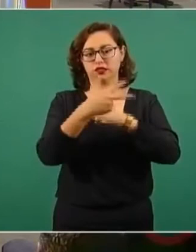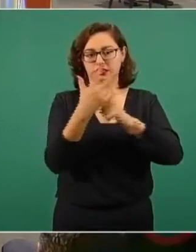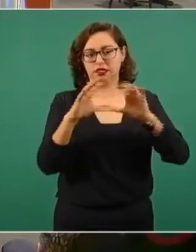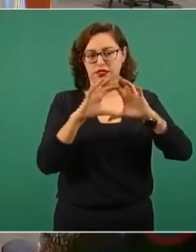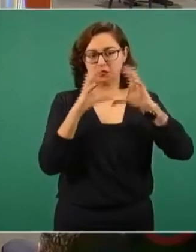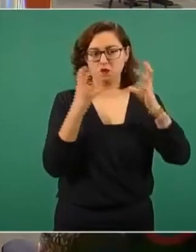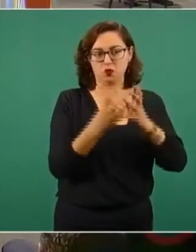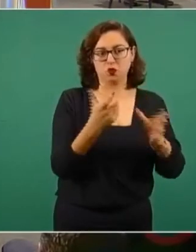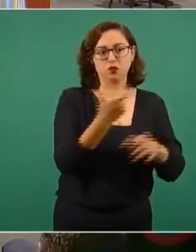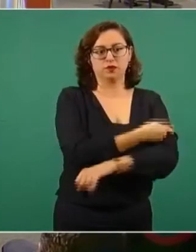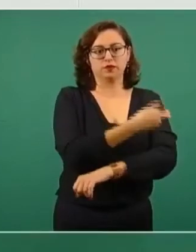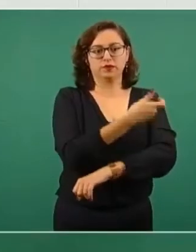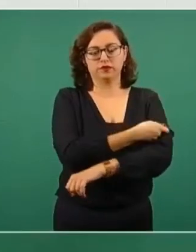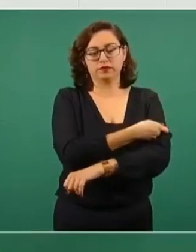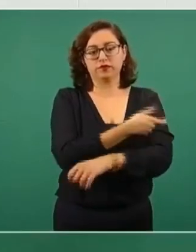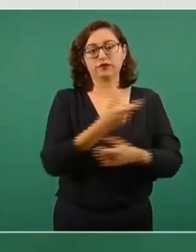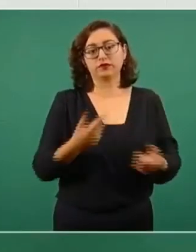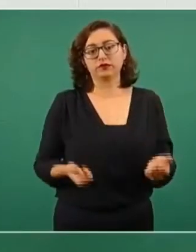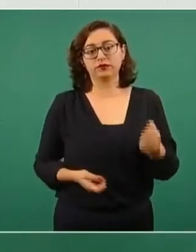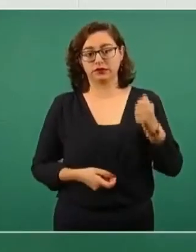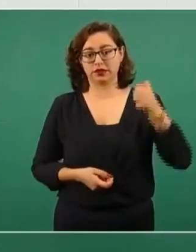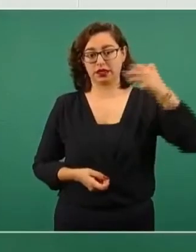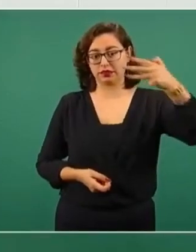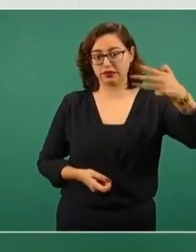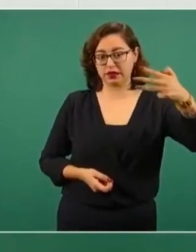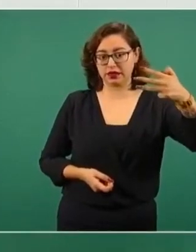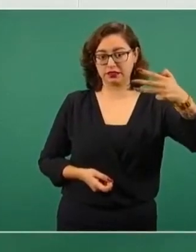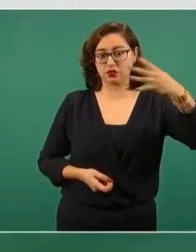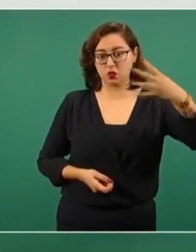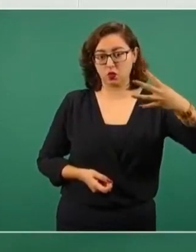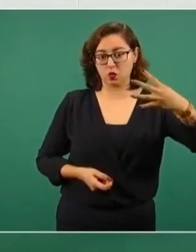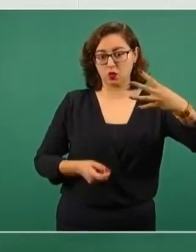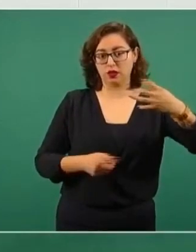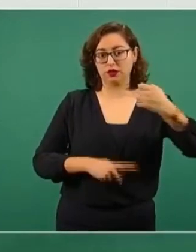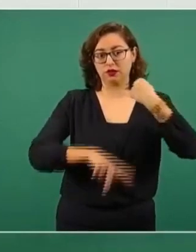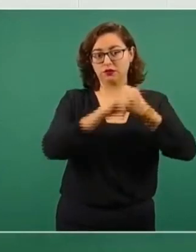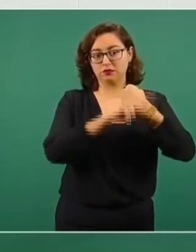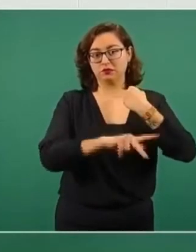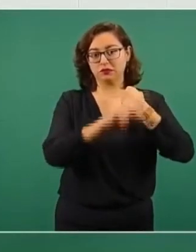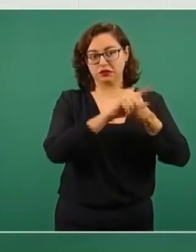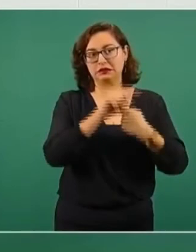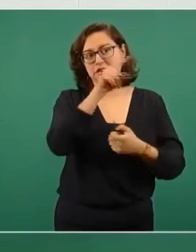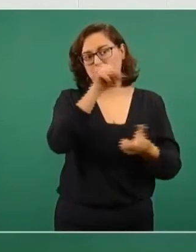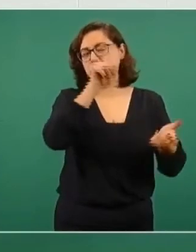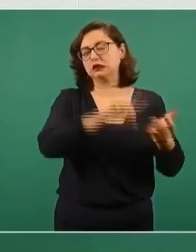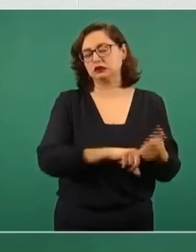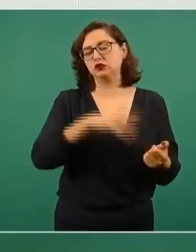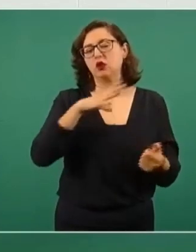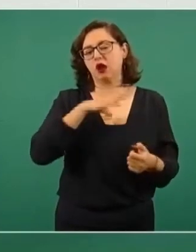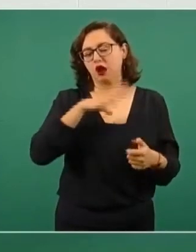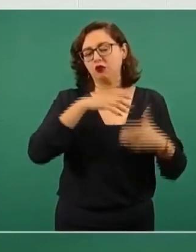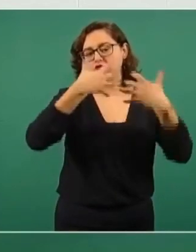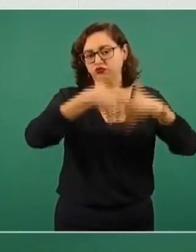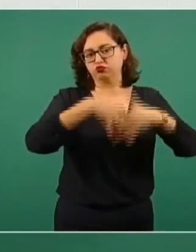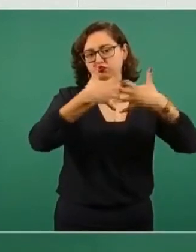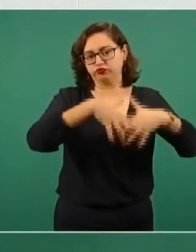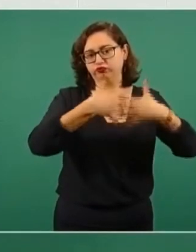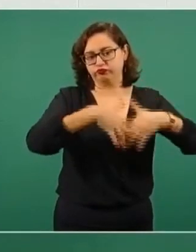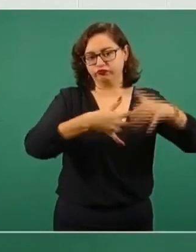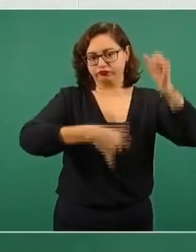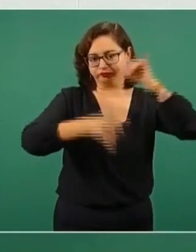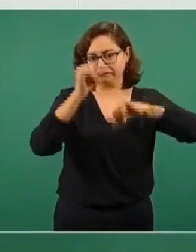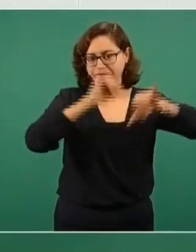mundo. Obviamente, estos tres países, los cuatro primeros, son países productores que han desarrollado vacunas,